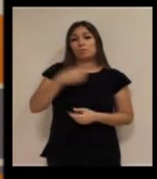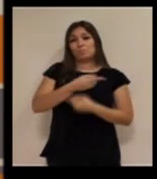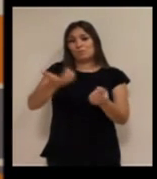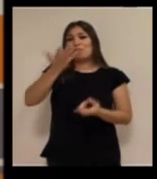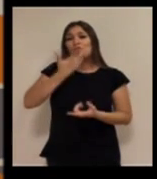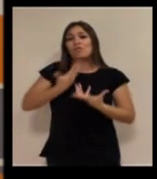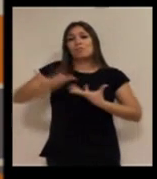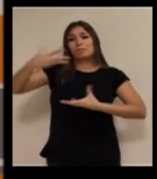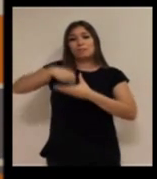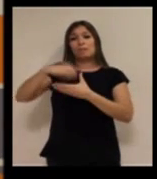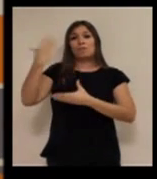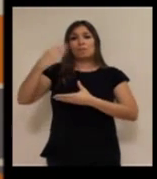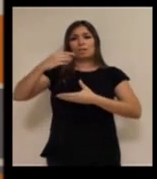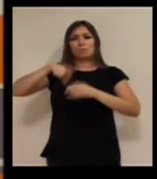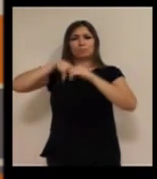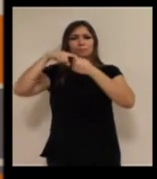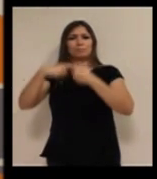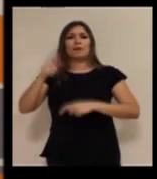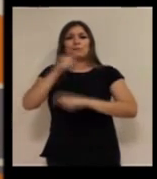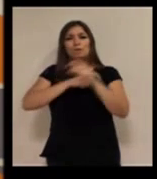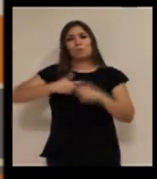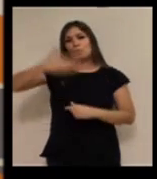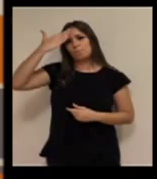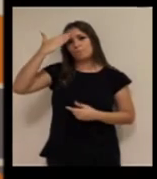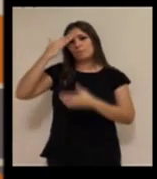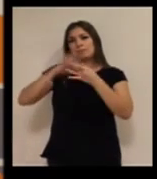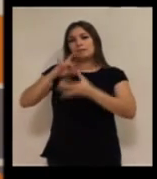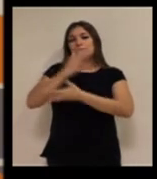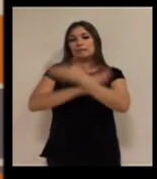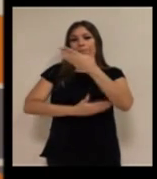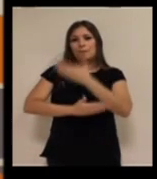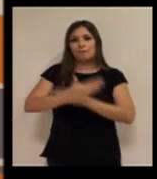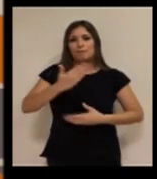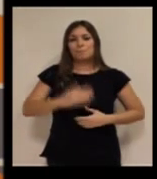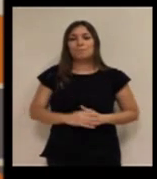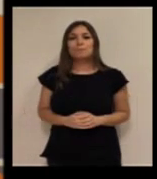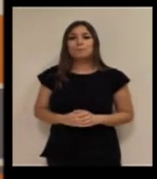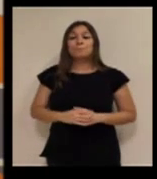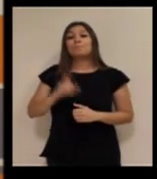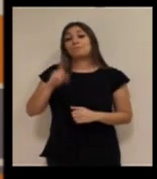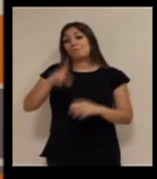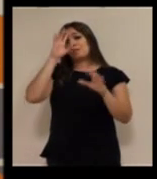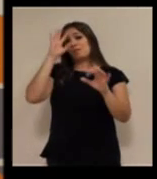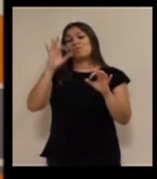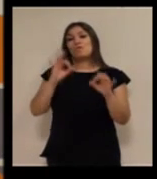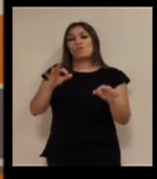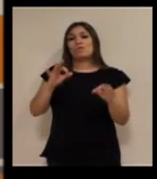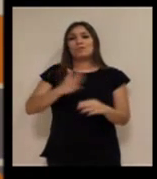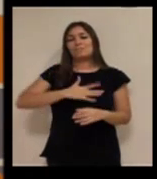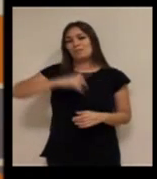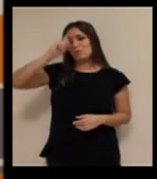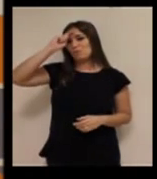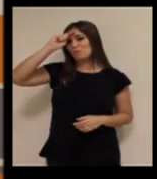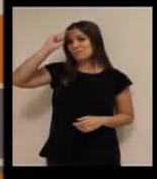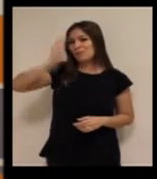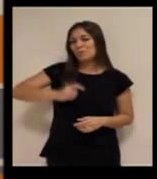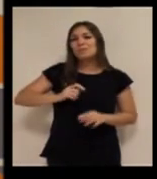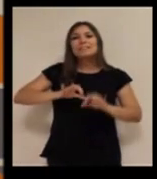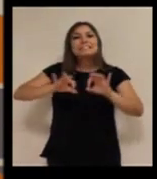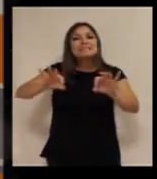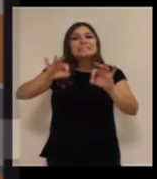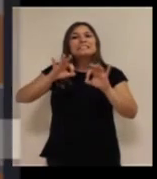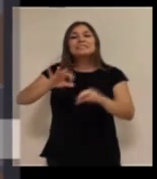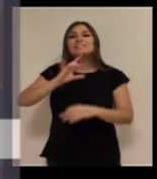sabéis, aglutina las principales selecciones de discapacidad. Y por supuesto, a quien quiero saludar muy